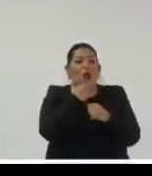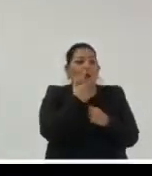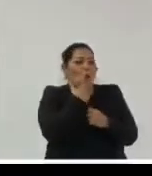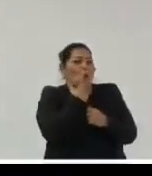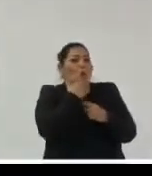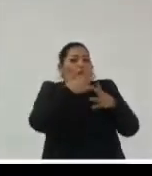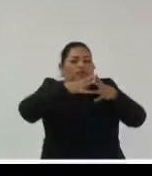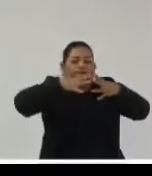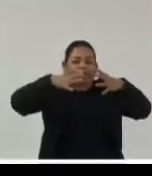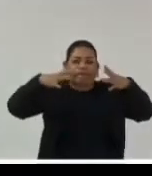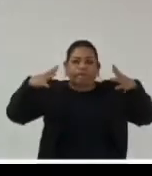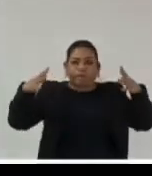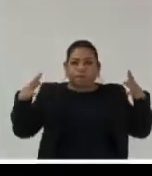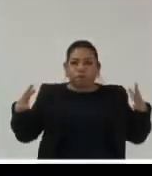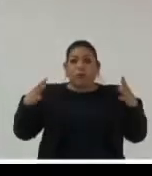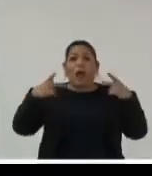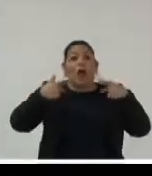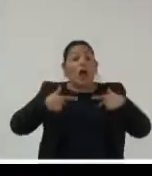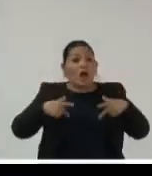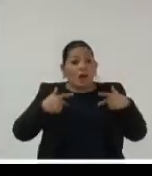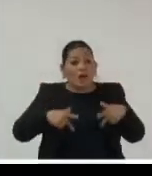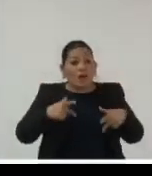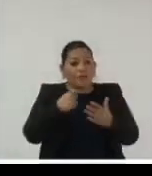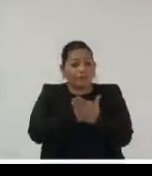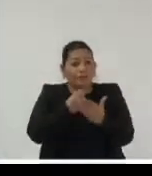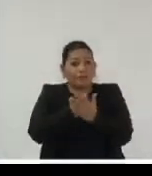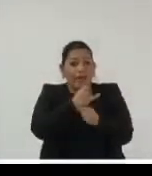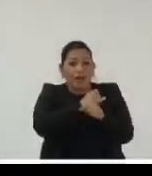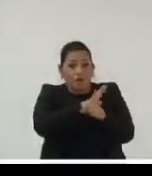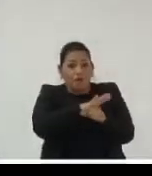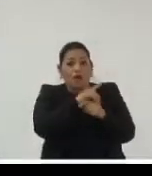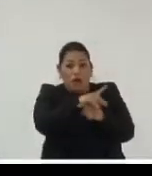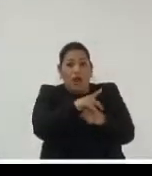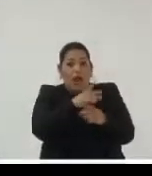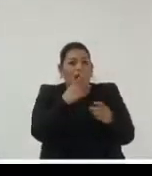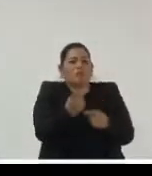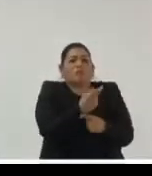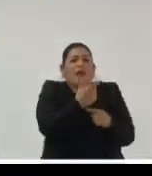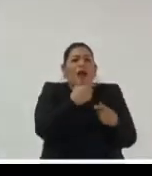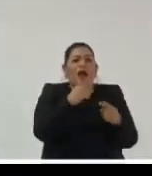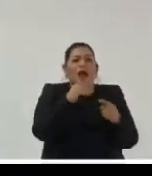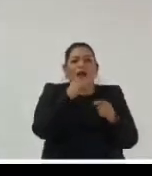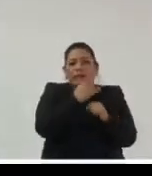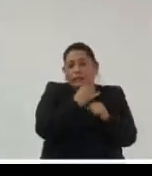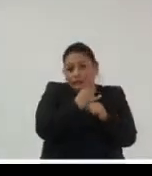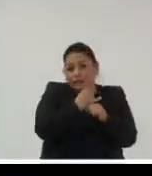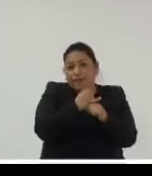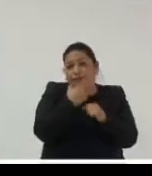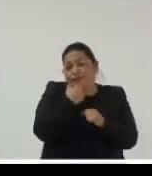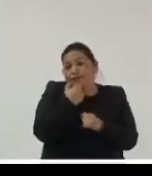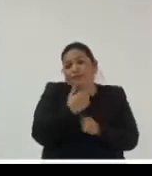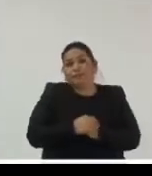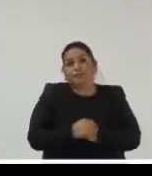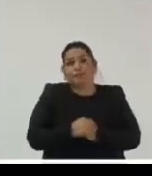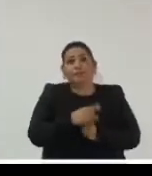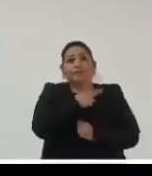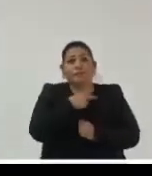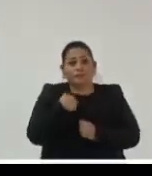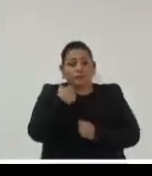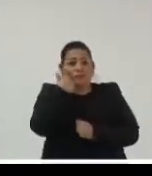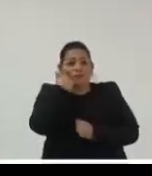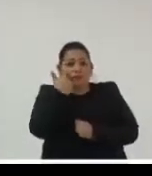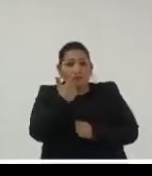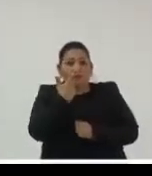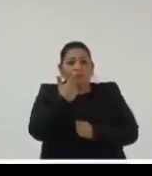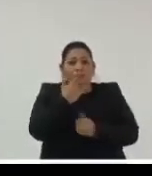amplio y si la gente se está informando a partir de lo que consulta en estos sitios y nosotros queremos